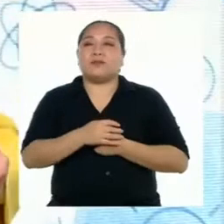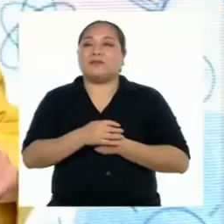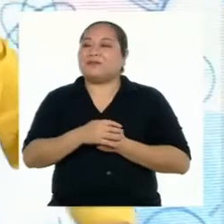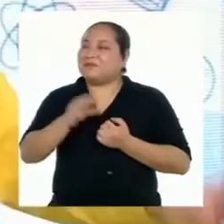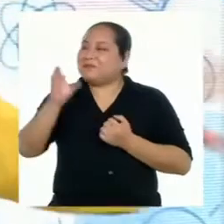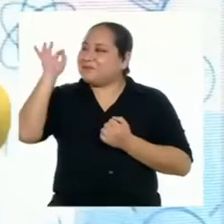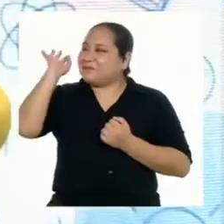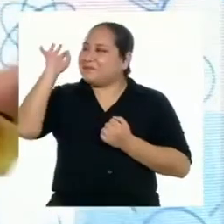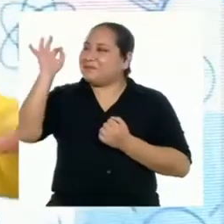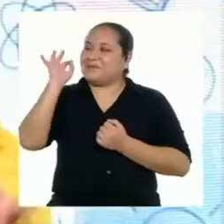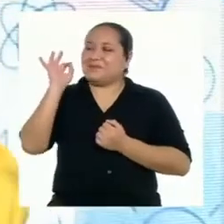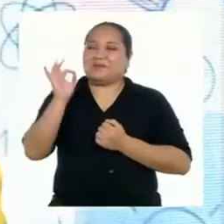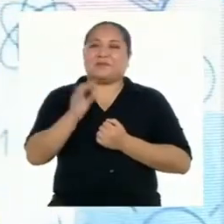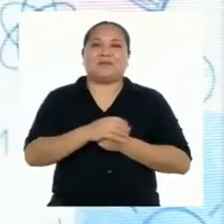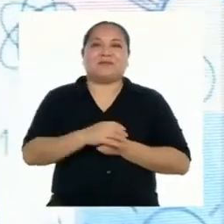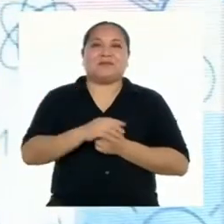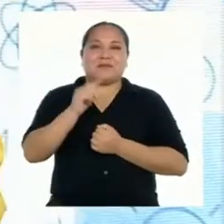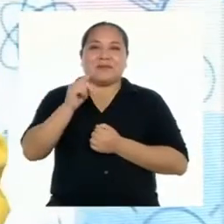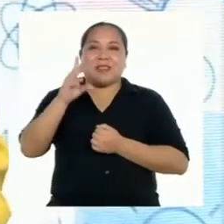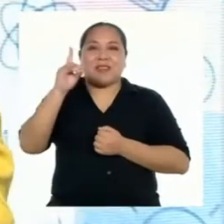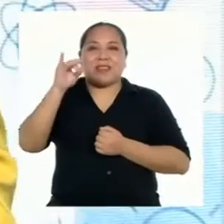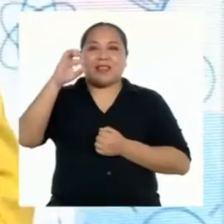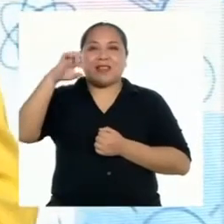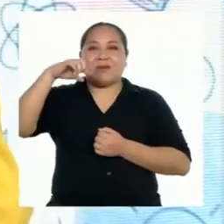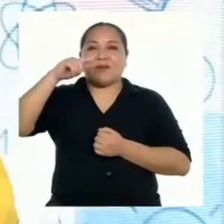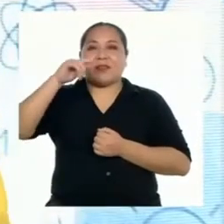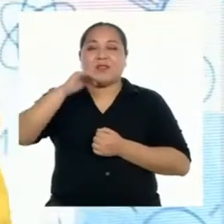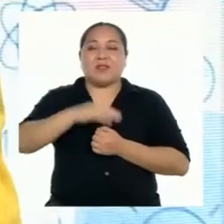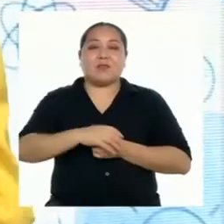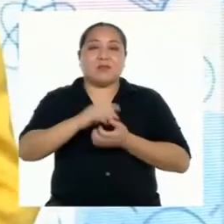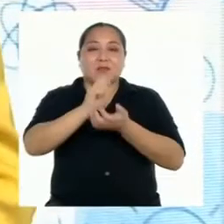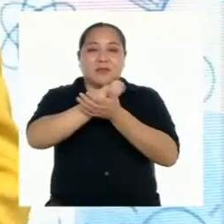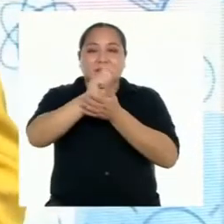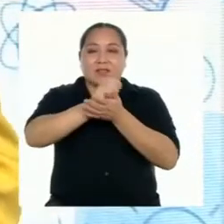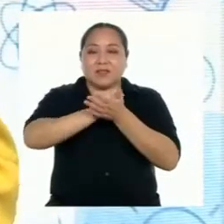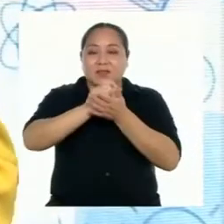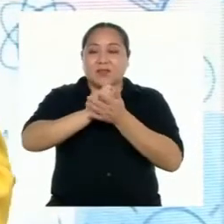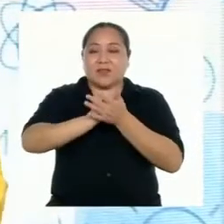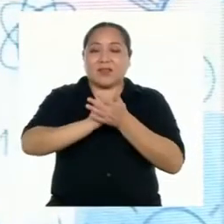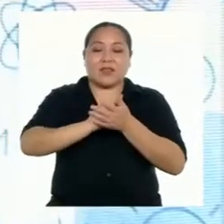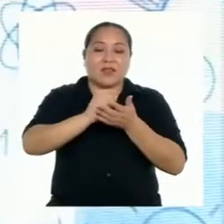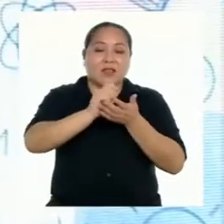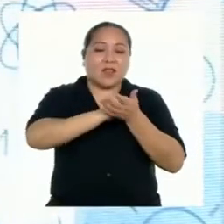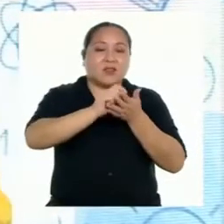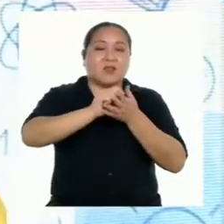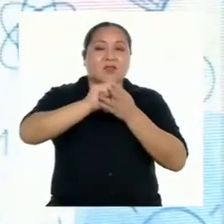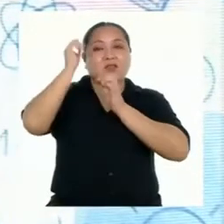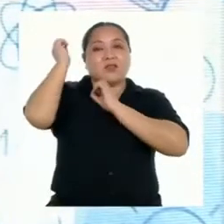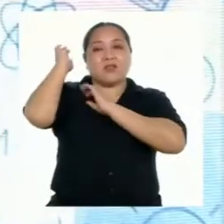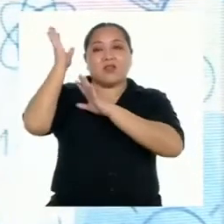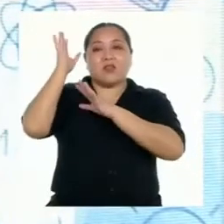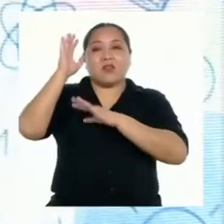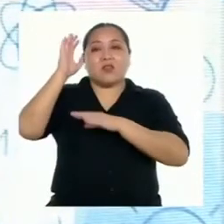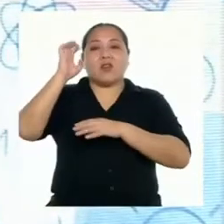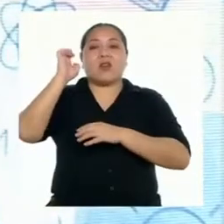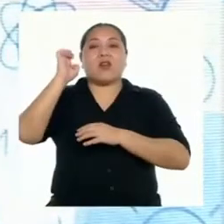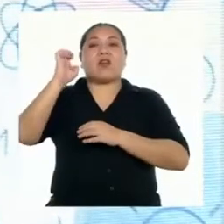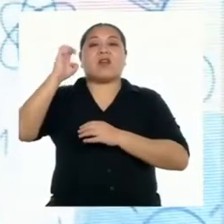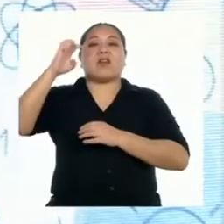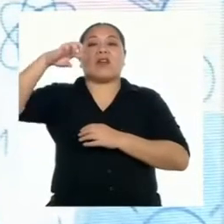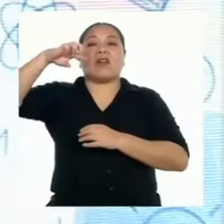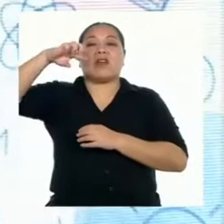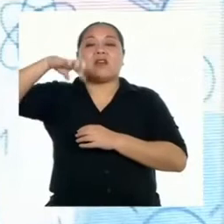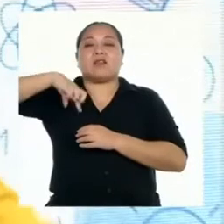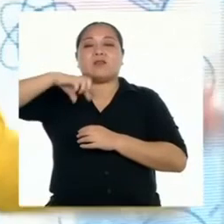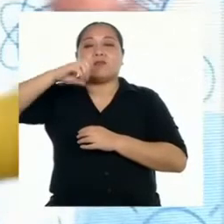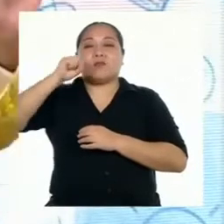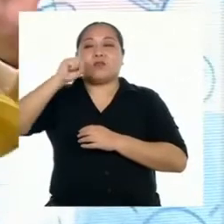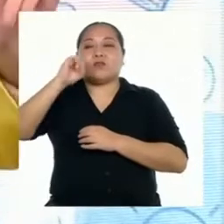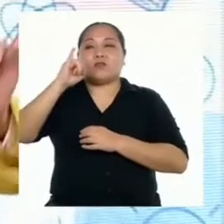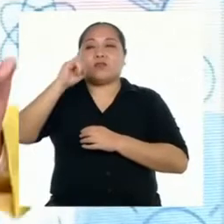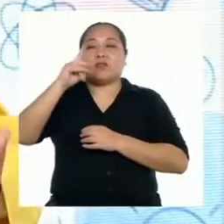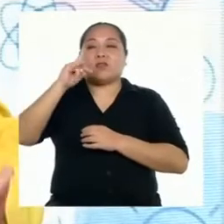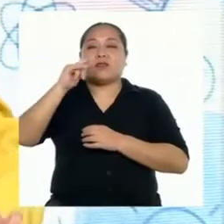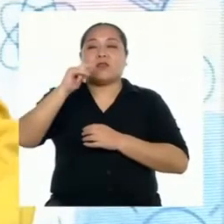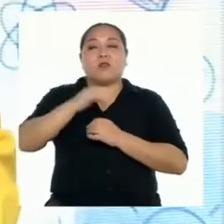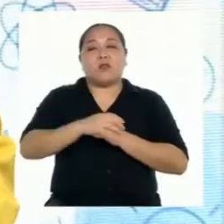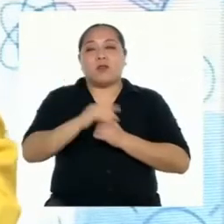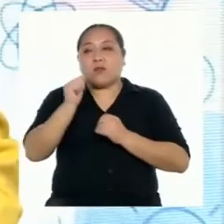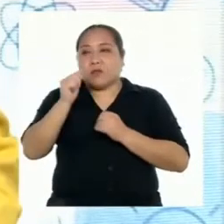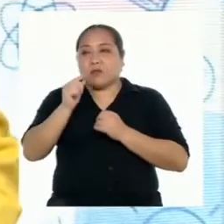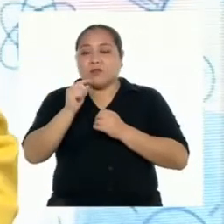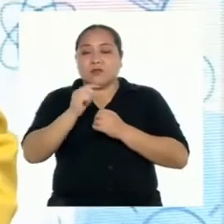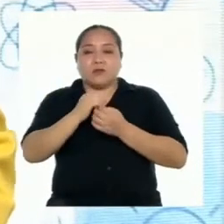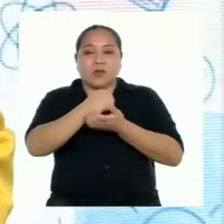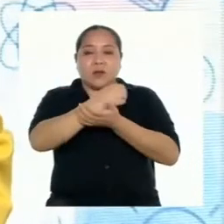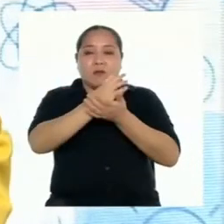¡Excelente! En el díptico estamos escribiendo un texto expositivo para las páginas del centro y una parte de la contraportada, y un texto